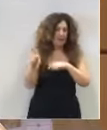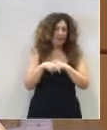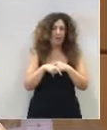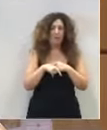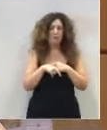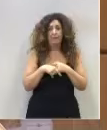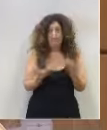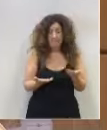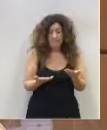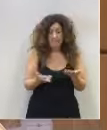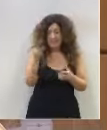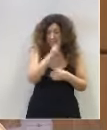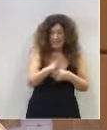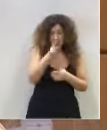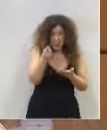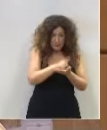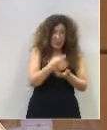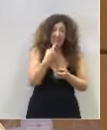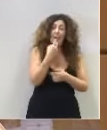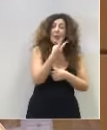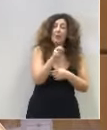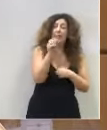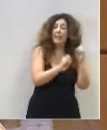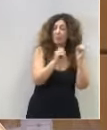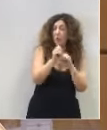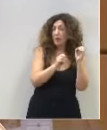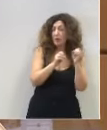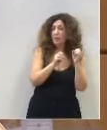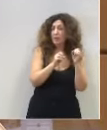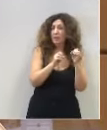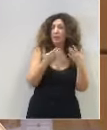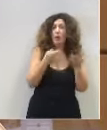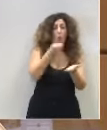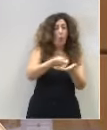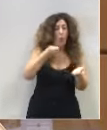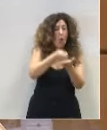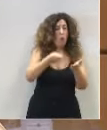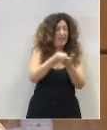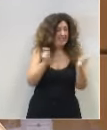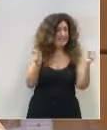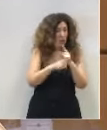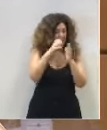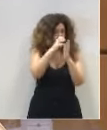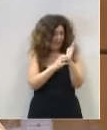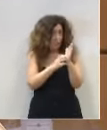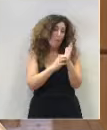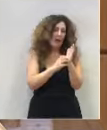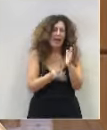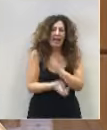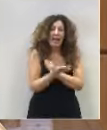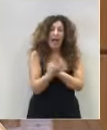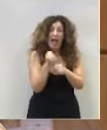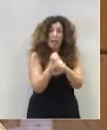perdone que insista, un 20% de reducción a las cuotas de la Seguridad Social para el nuevo empleo que se cree,